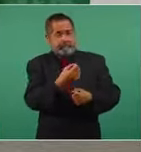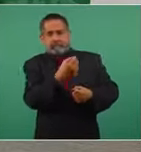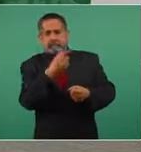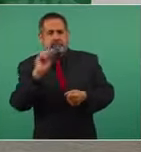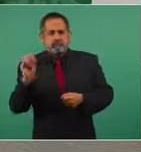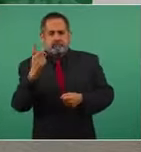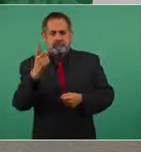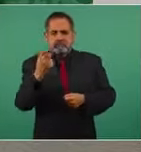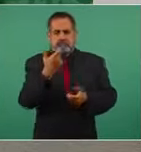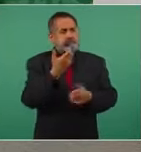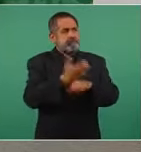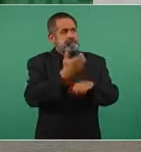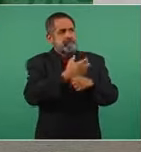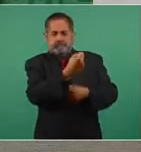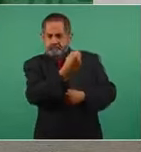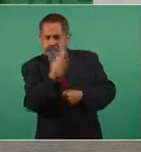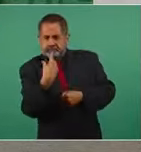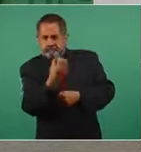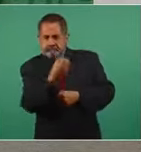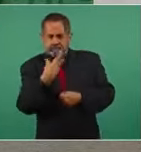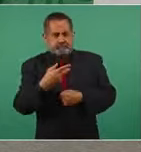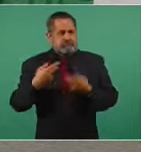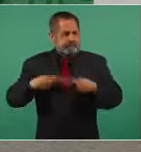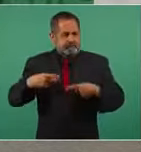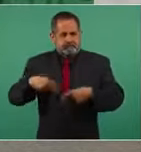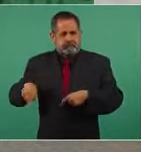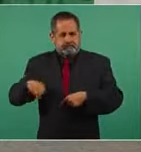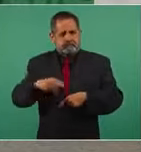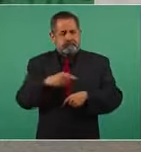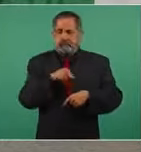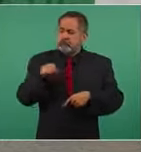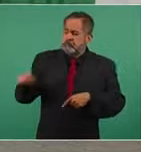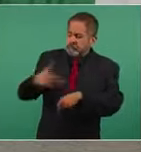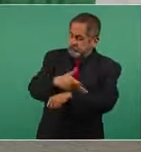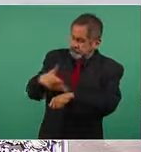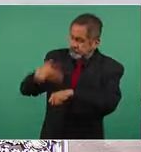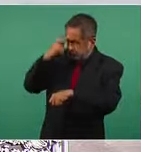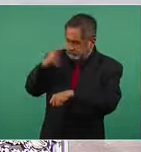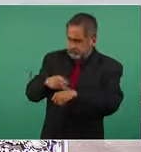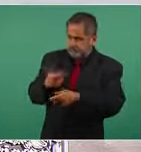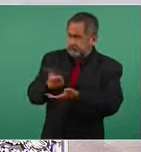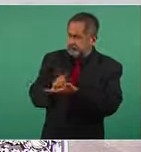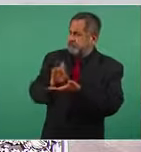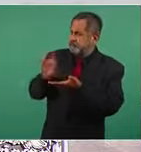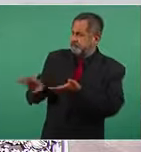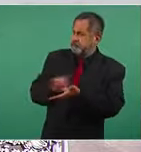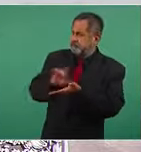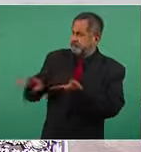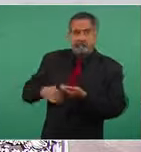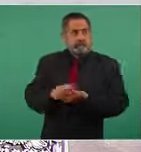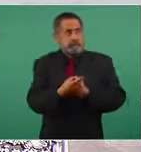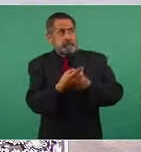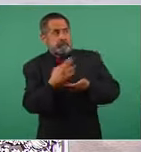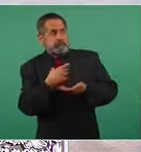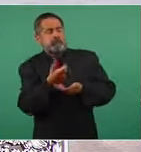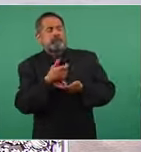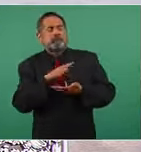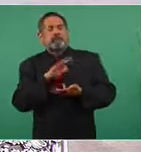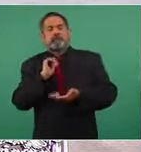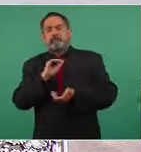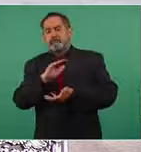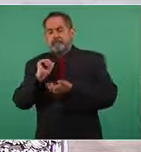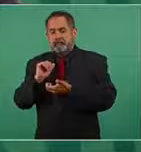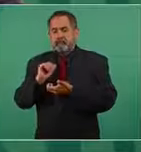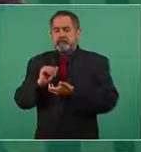empezaron a enviar más a sus familiares en México y ese dinero